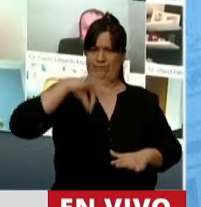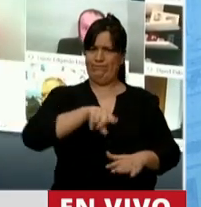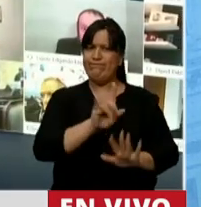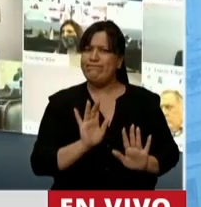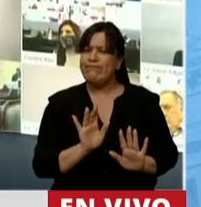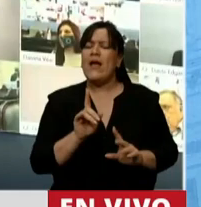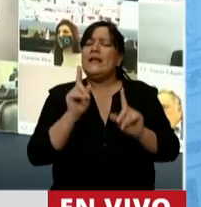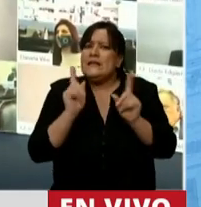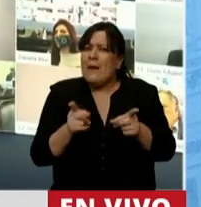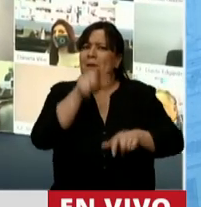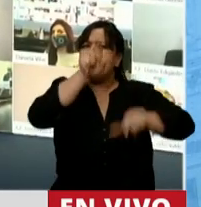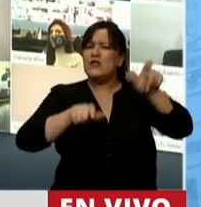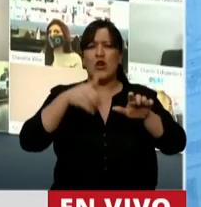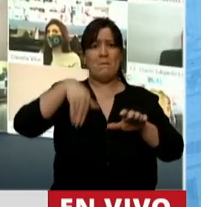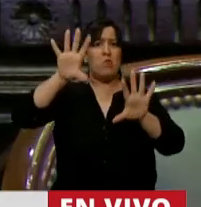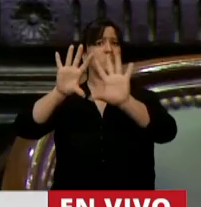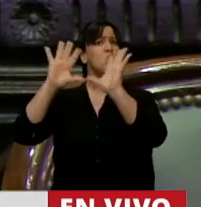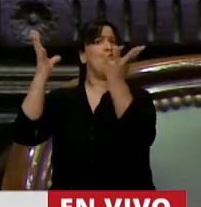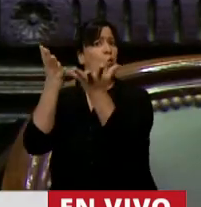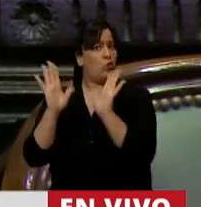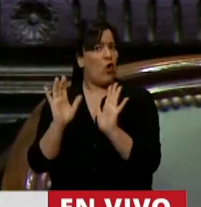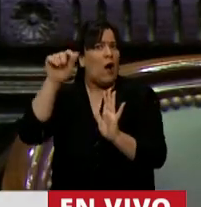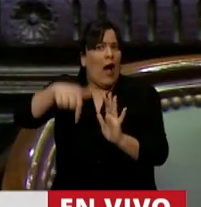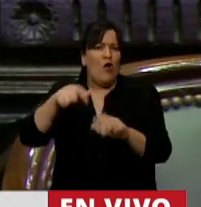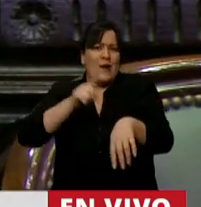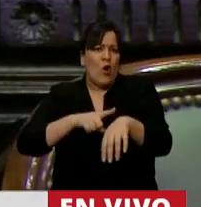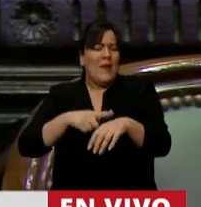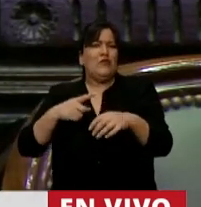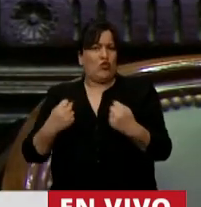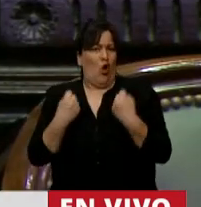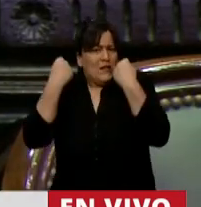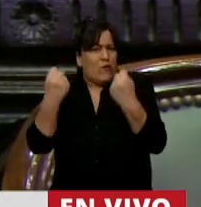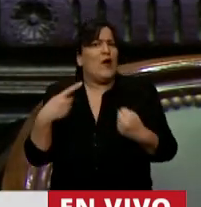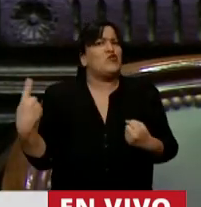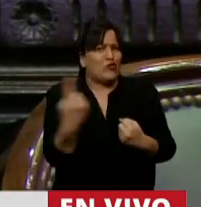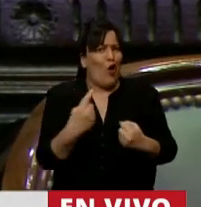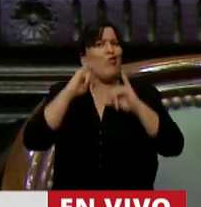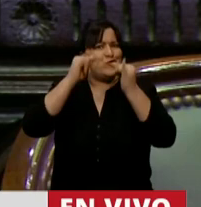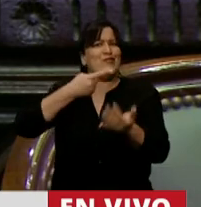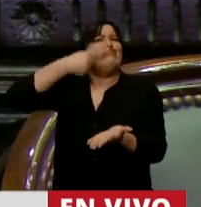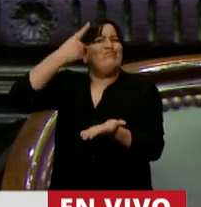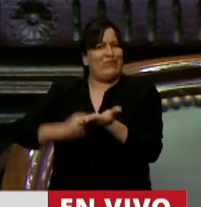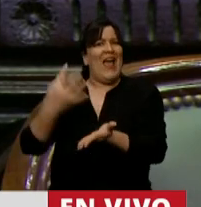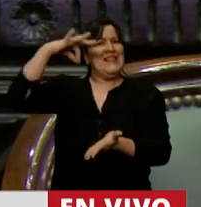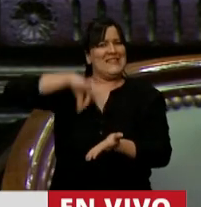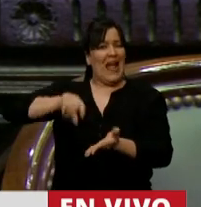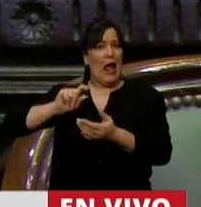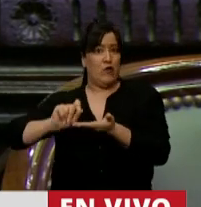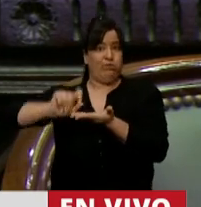en aquellos que en la mayoría de los países del mundo, frente a la enormidad del esfuerzo, se ha tomado alguna medida.